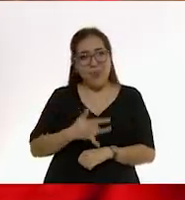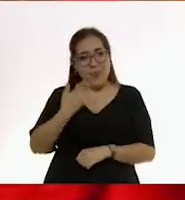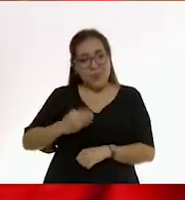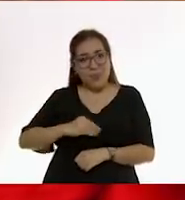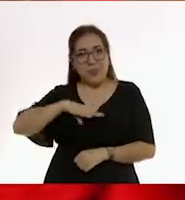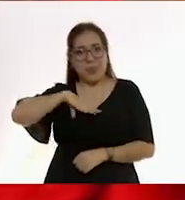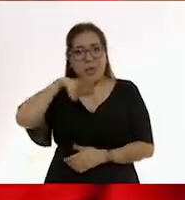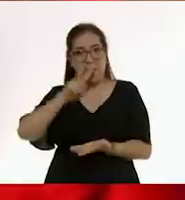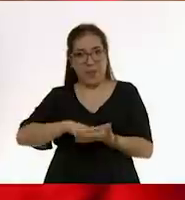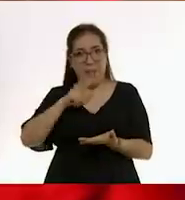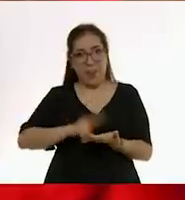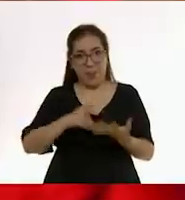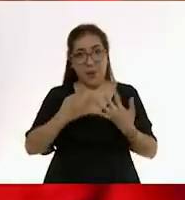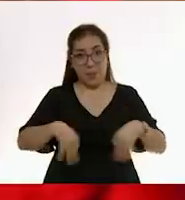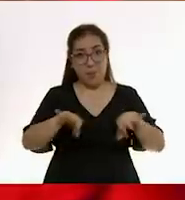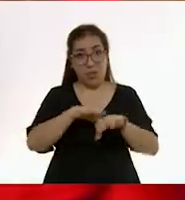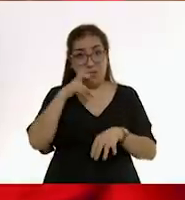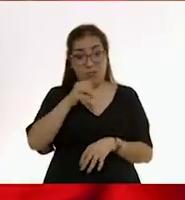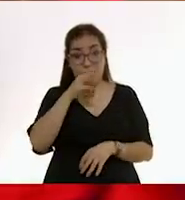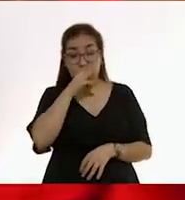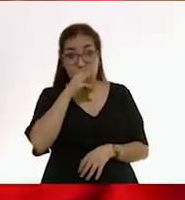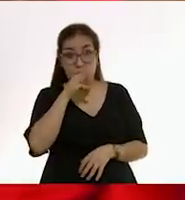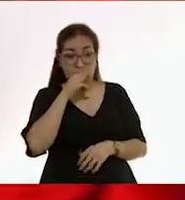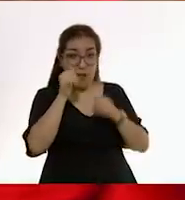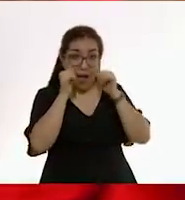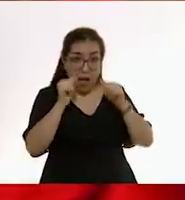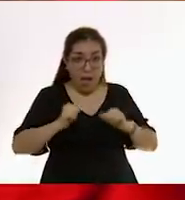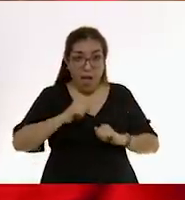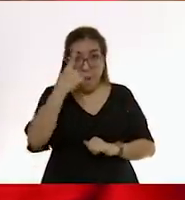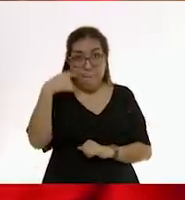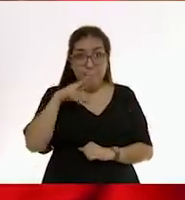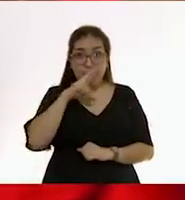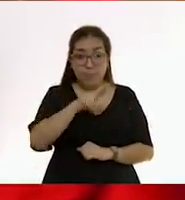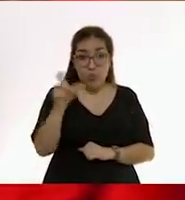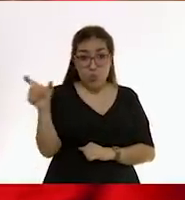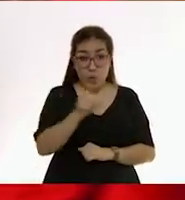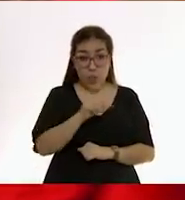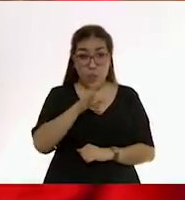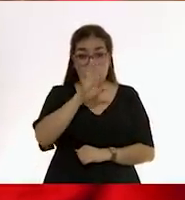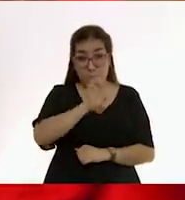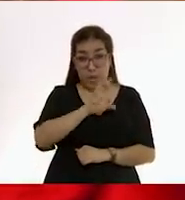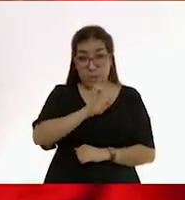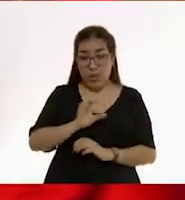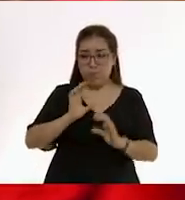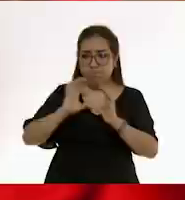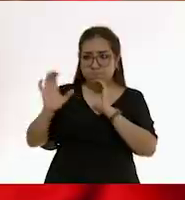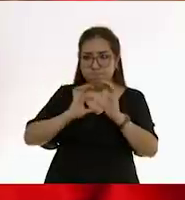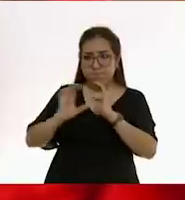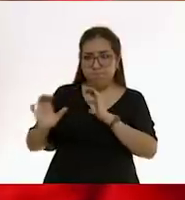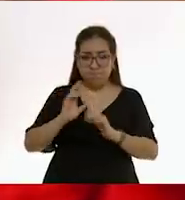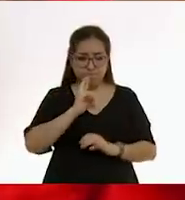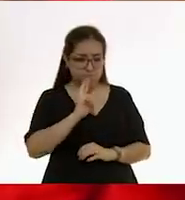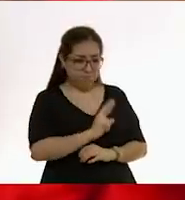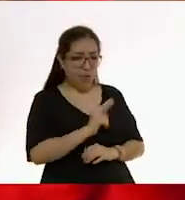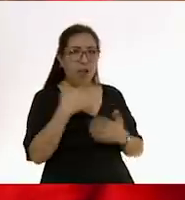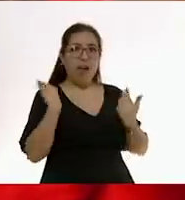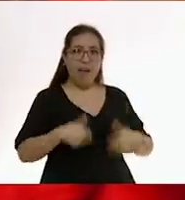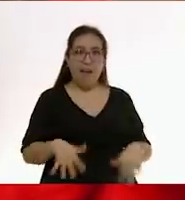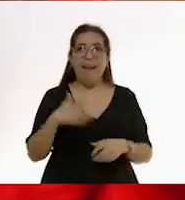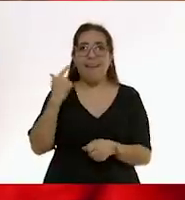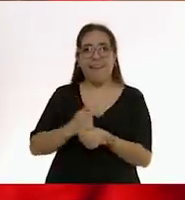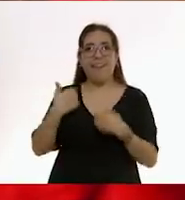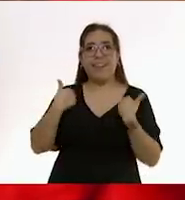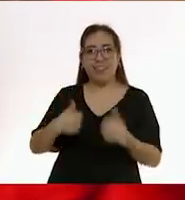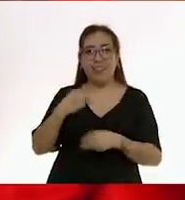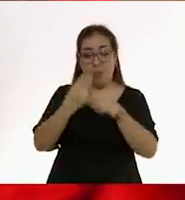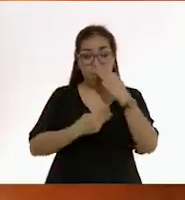mamás estamos ahí para entender y responder. Cada vez que el bebé comunica y nosotros respondemos, el bebé aprende que él vale y que el mundo es